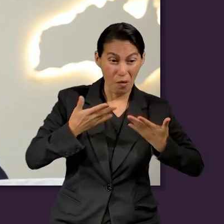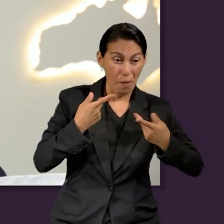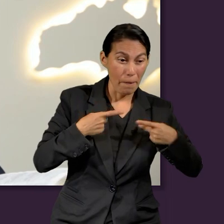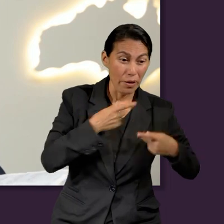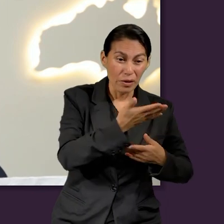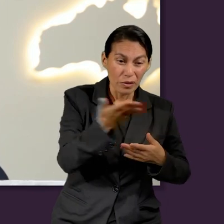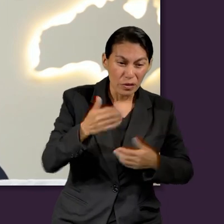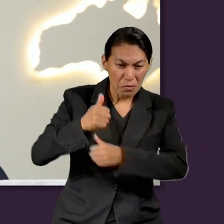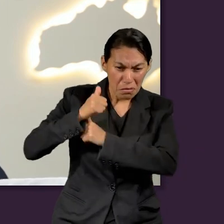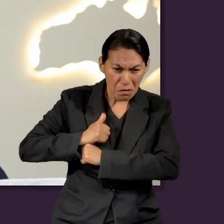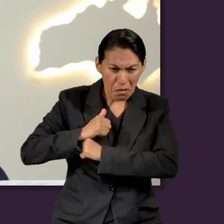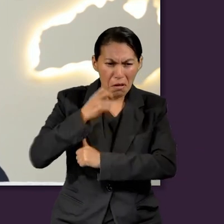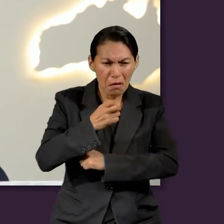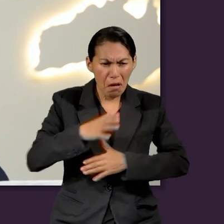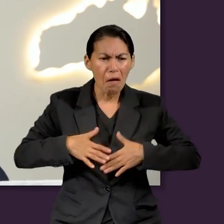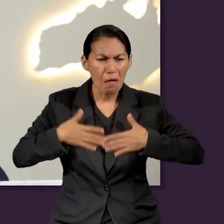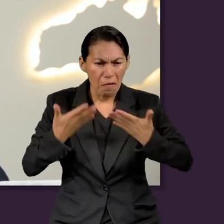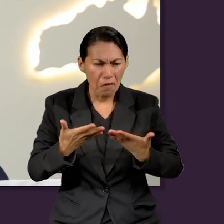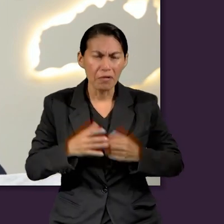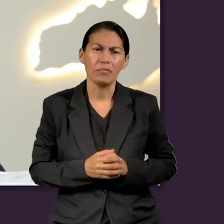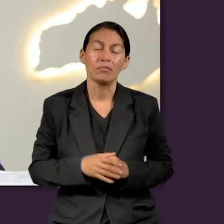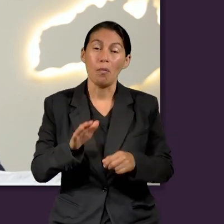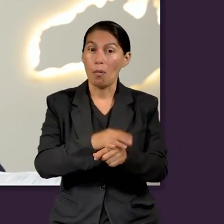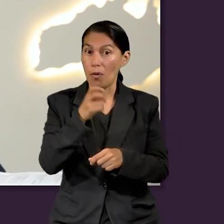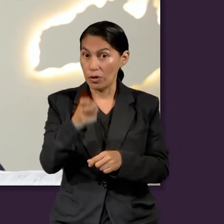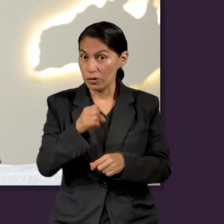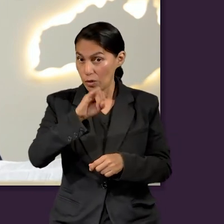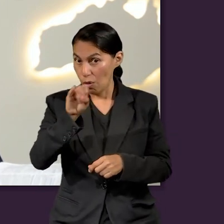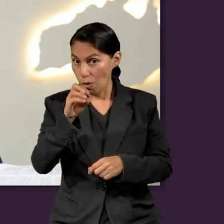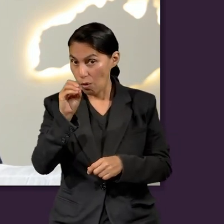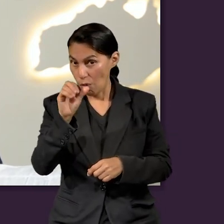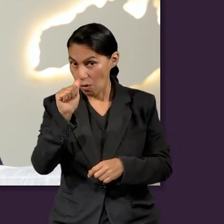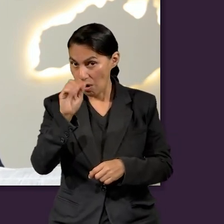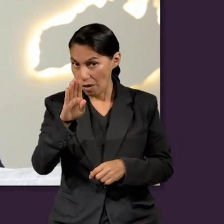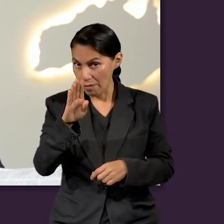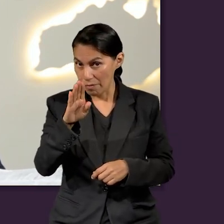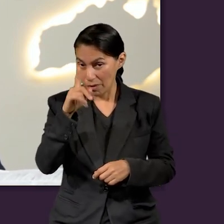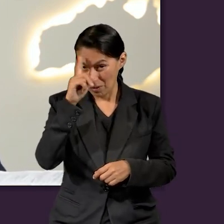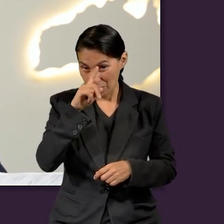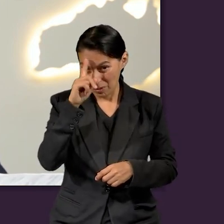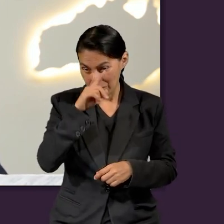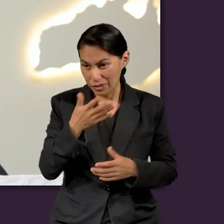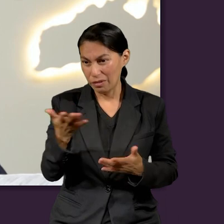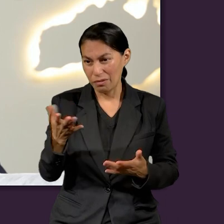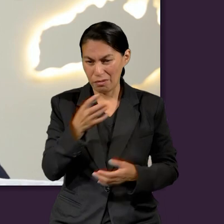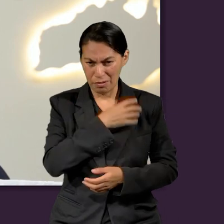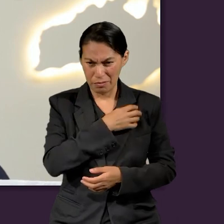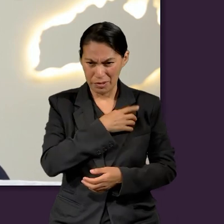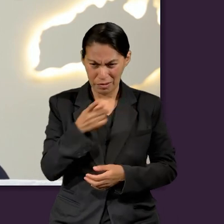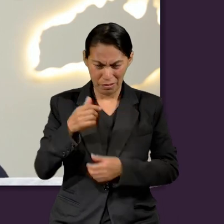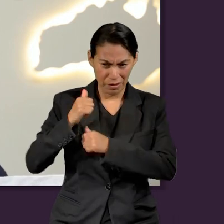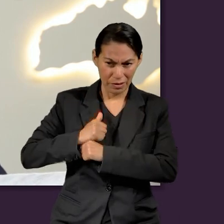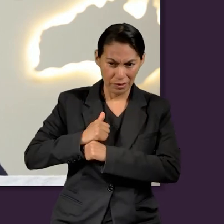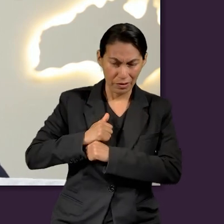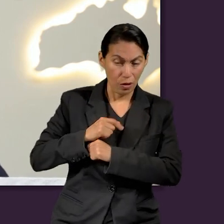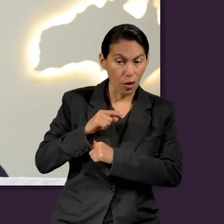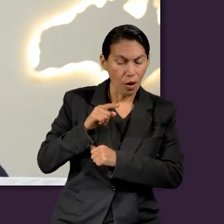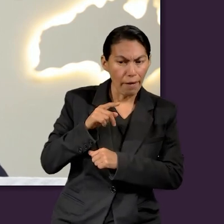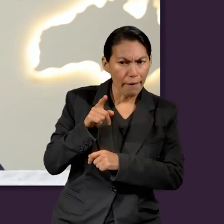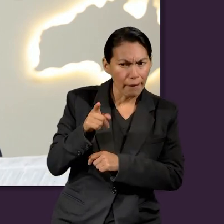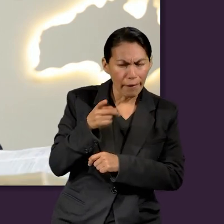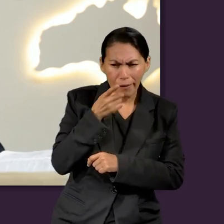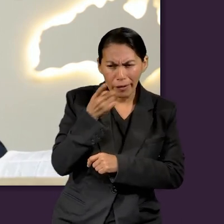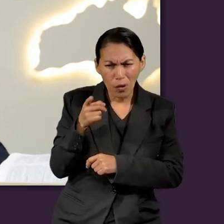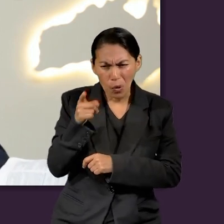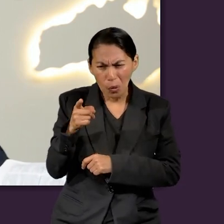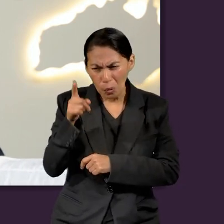en el poderío militar. Por eso el mismo Joab, el capitán de su ejército, él le dijo a